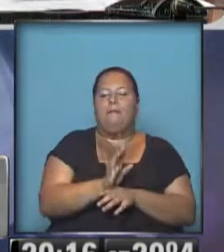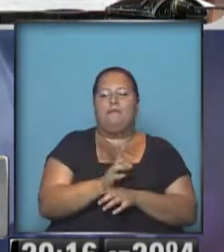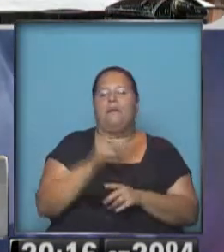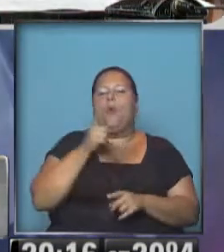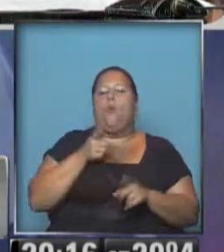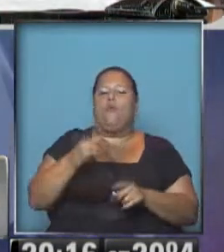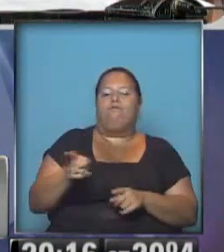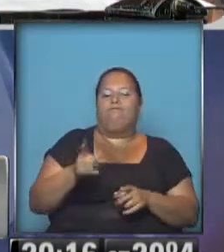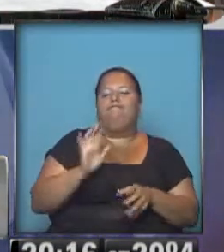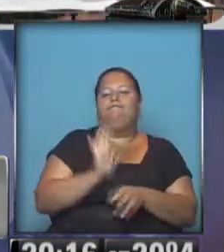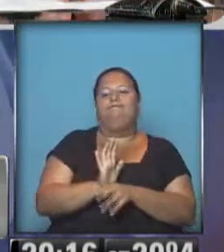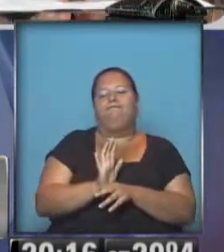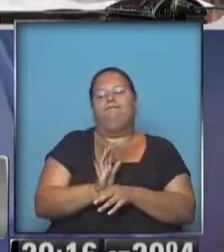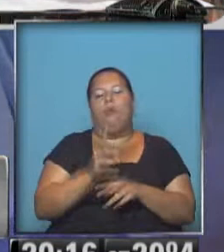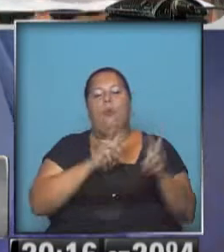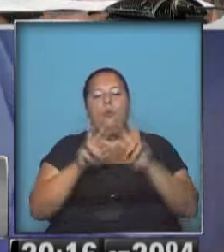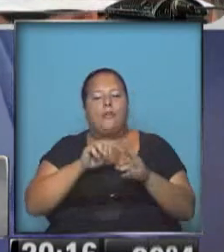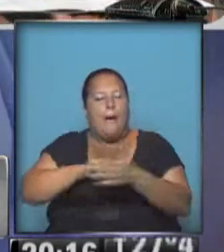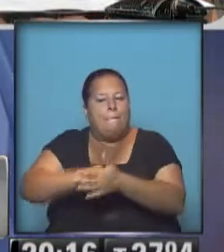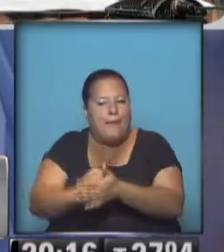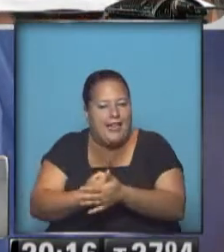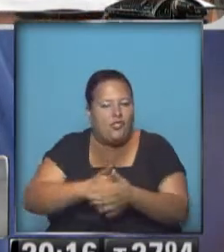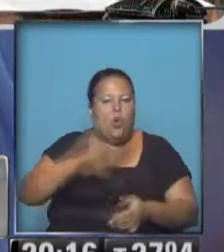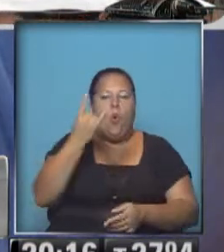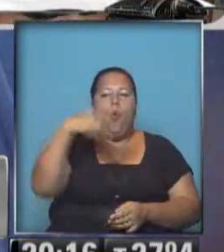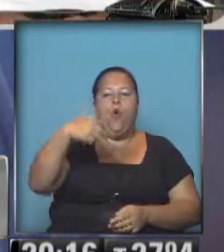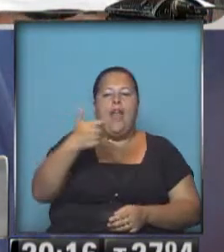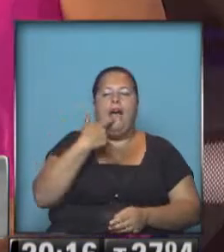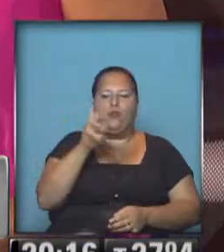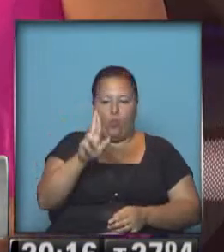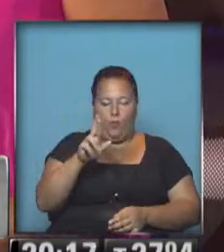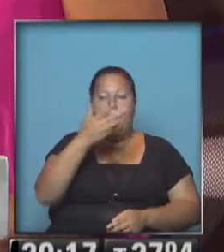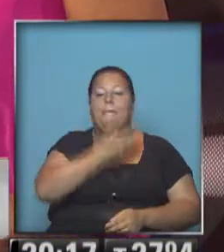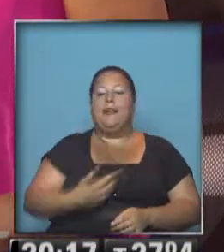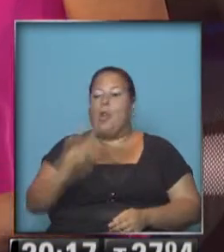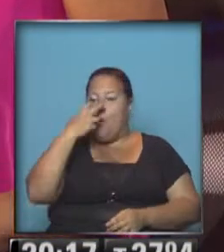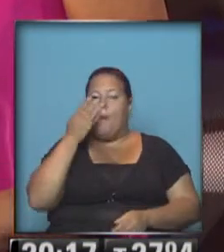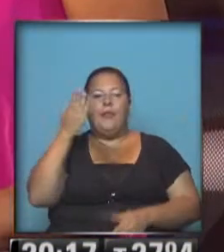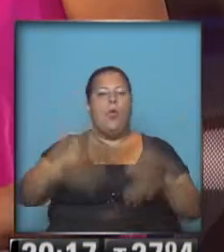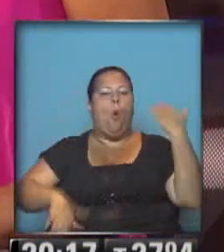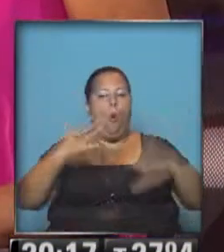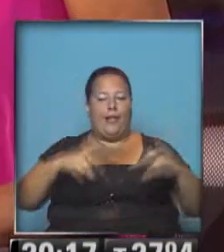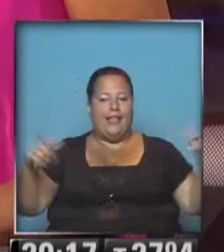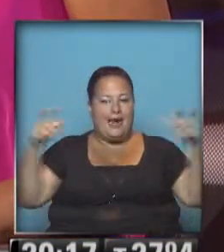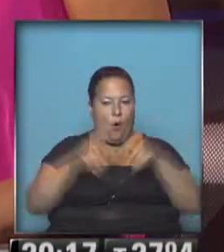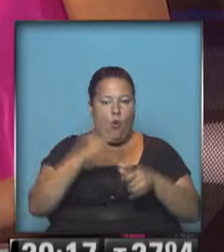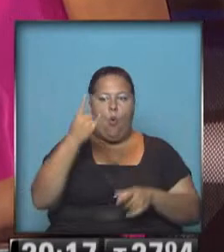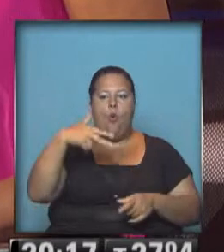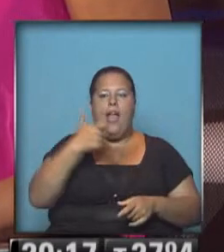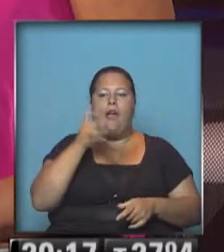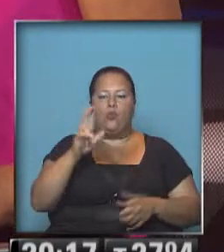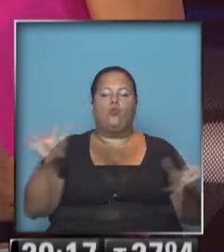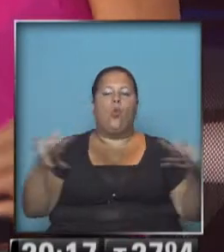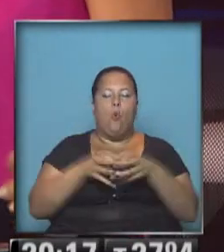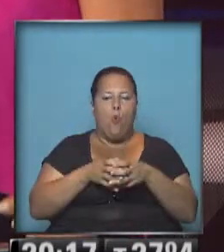neutralizar o de poner, digamos, una presión sobre UNASUR. Bueno, Evo Morales pidió urgentes reunión de UNASUR y de todos los